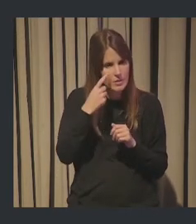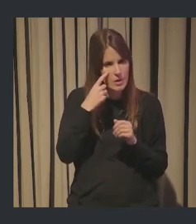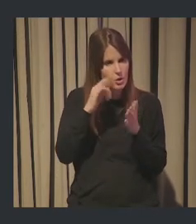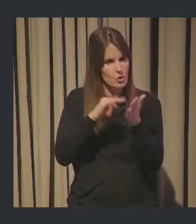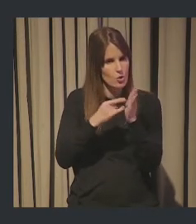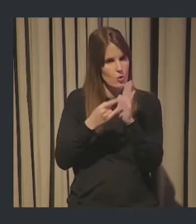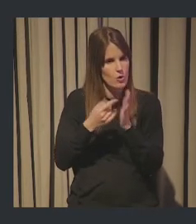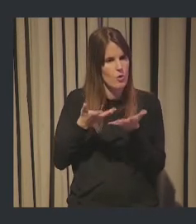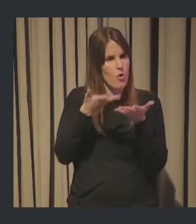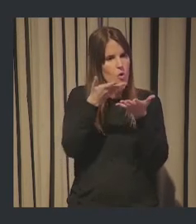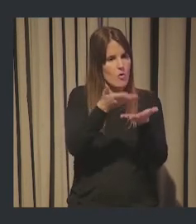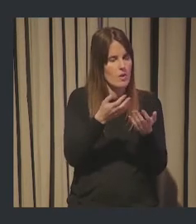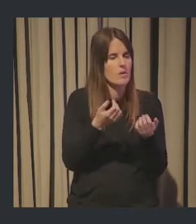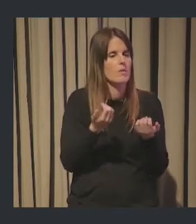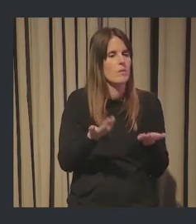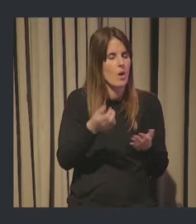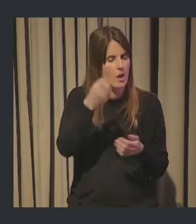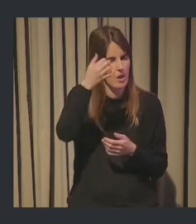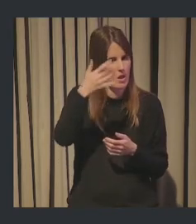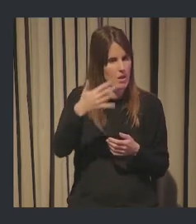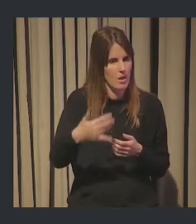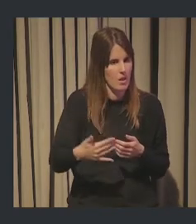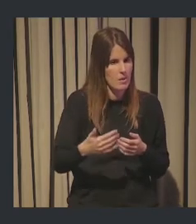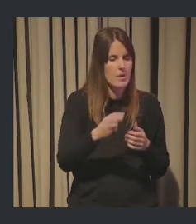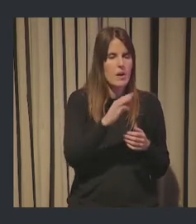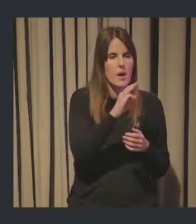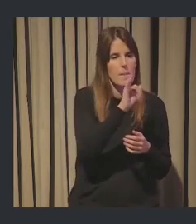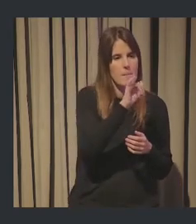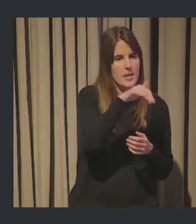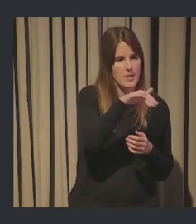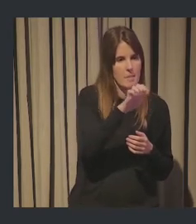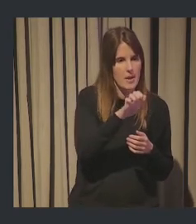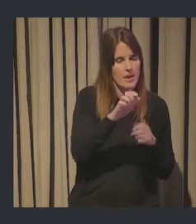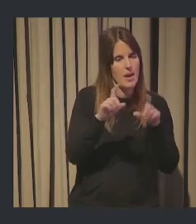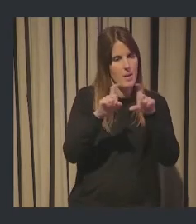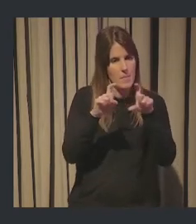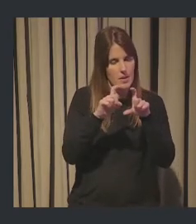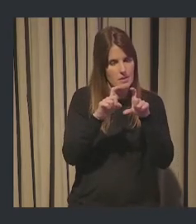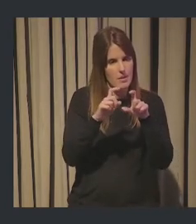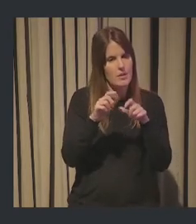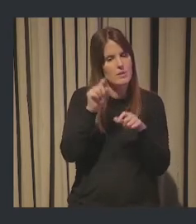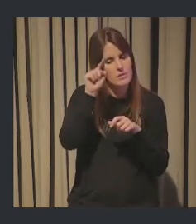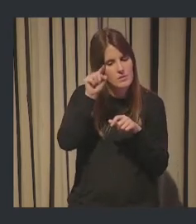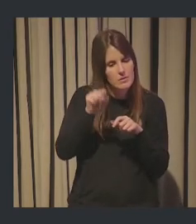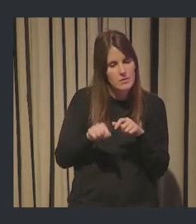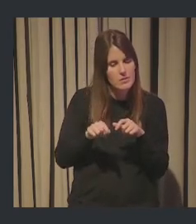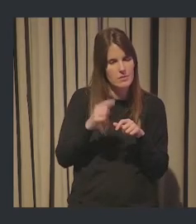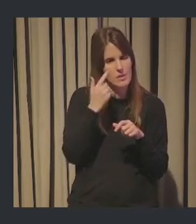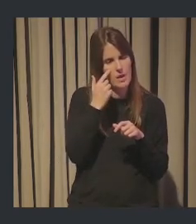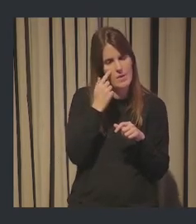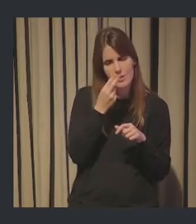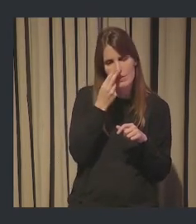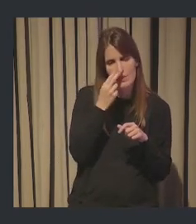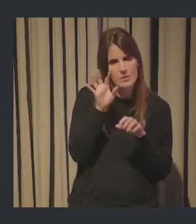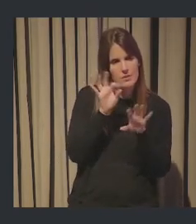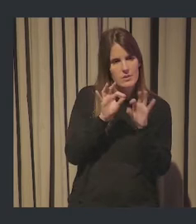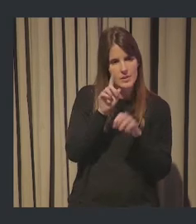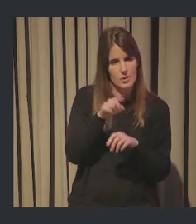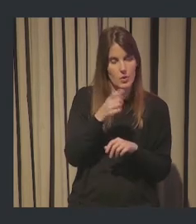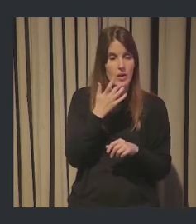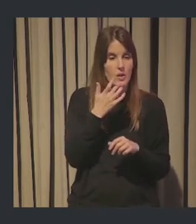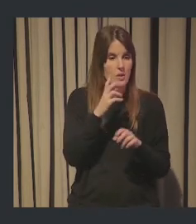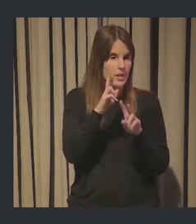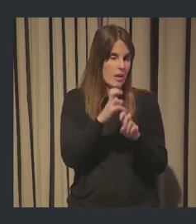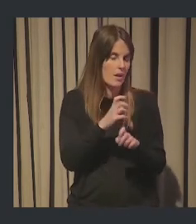soluciones que ofrece para una organización pyme, particularmente, para una empresa, este tipo de organización. Y entre ellas, pues tenemos la